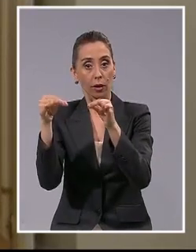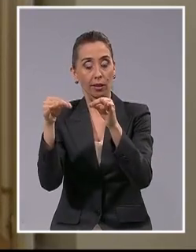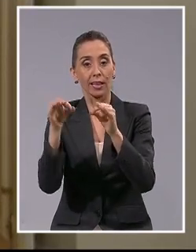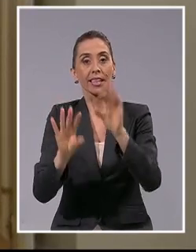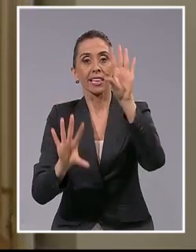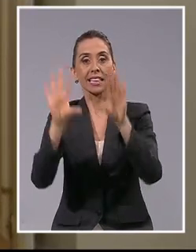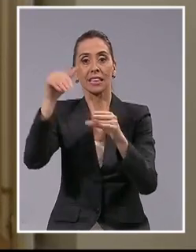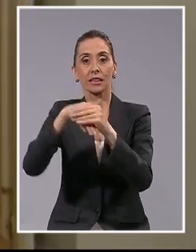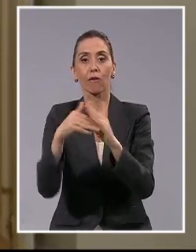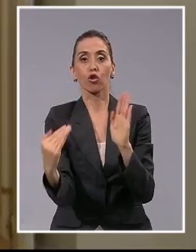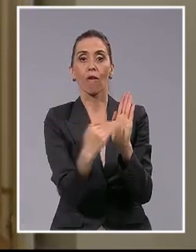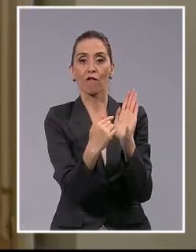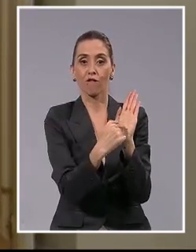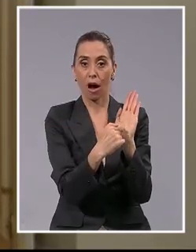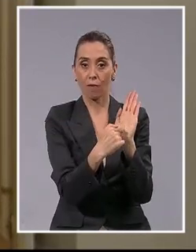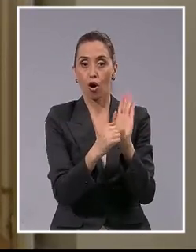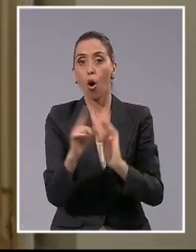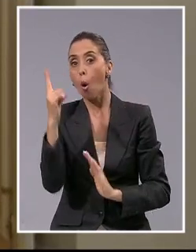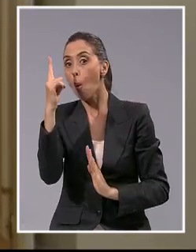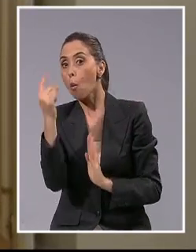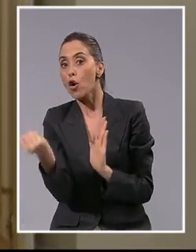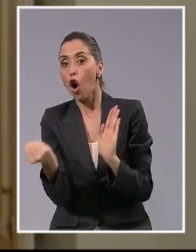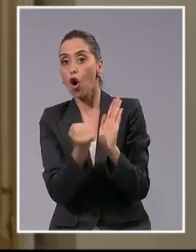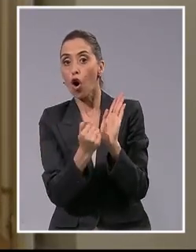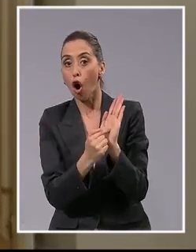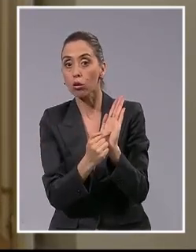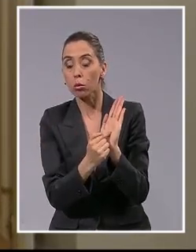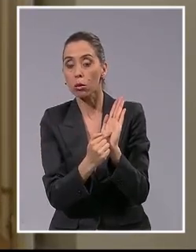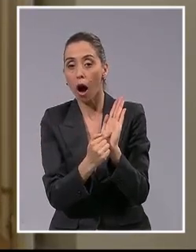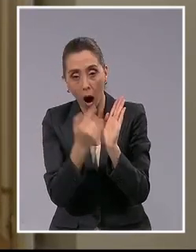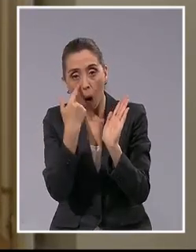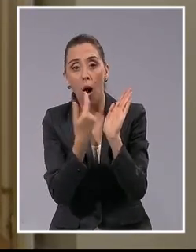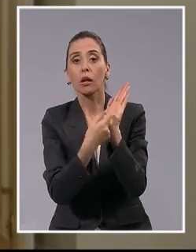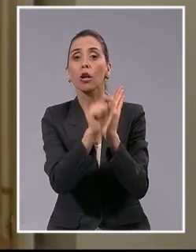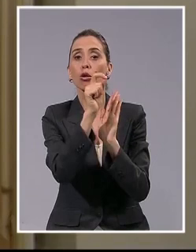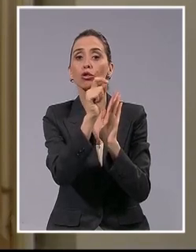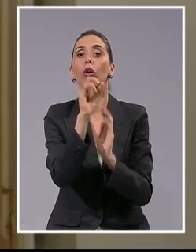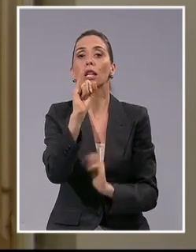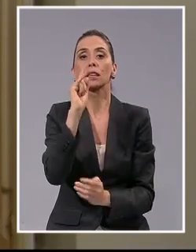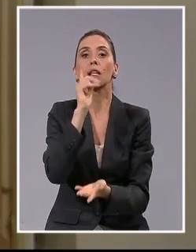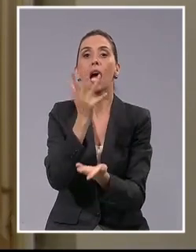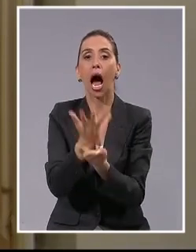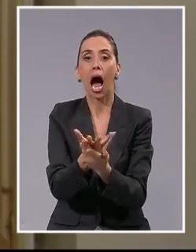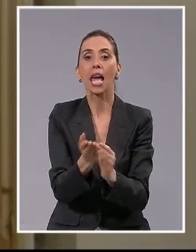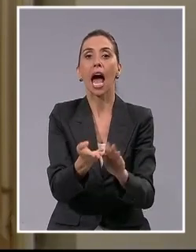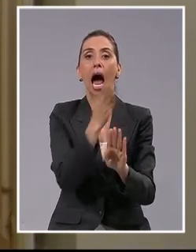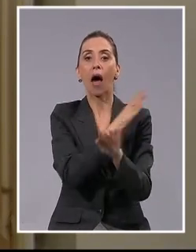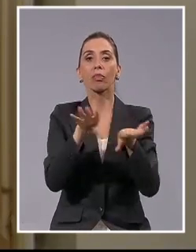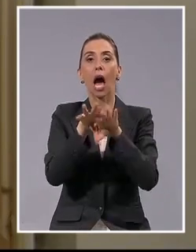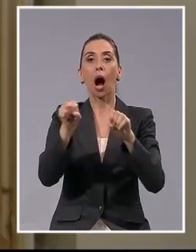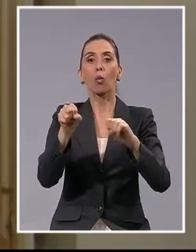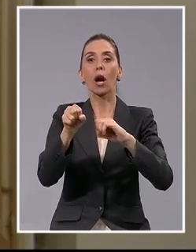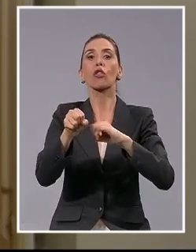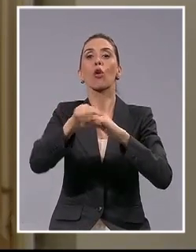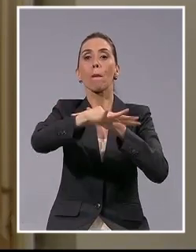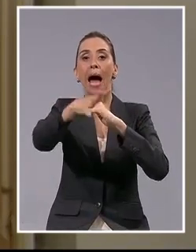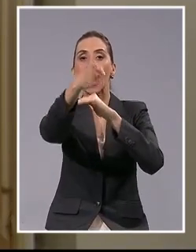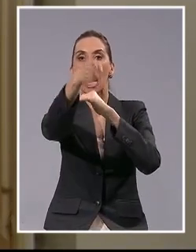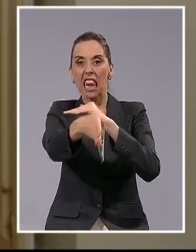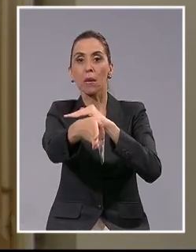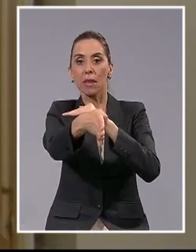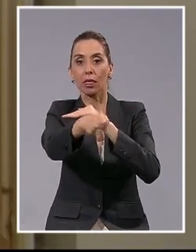15 votos a favor y solo uno en contra, ha reconocido la existencia de un acuerdo de límites marítimos